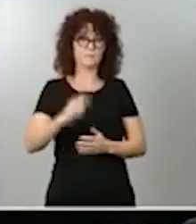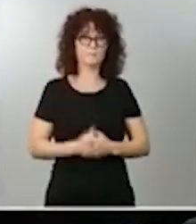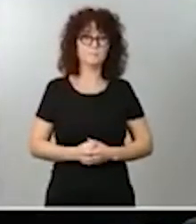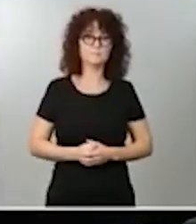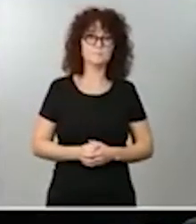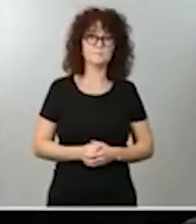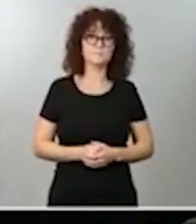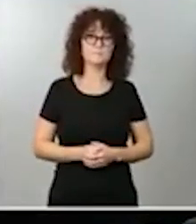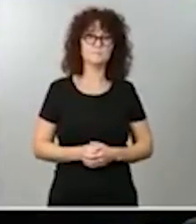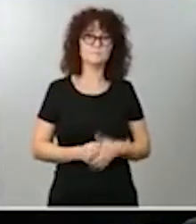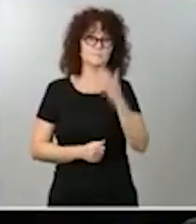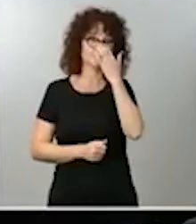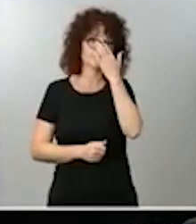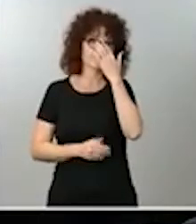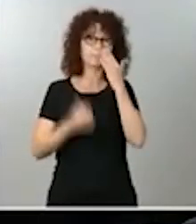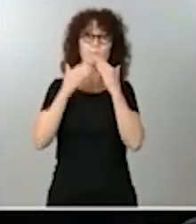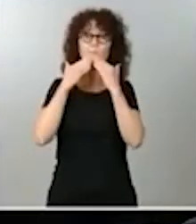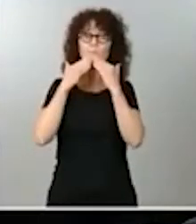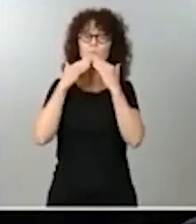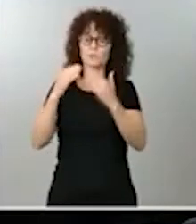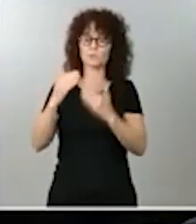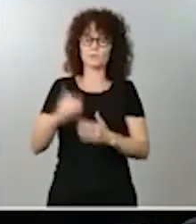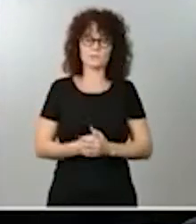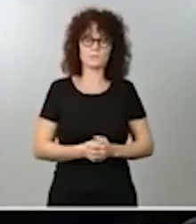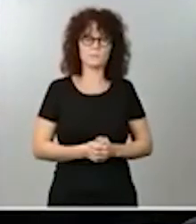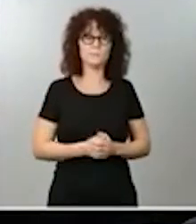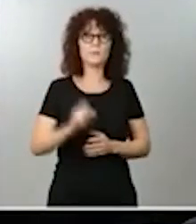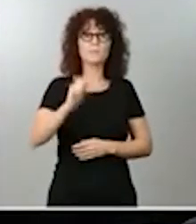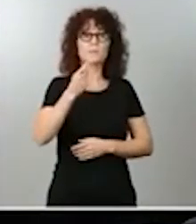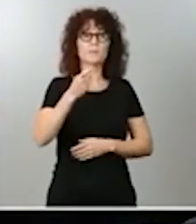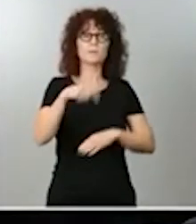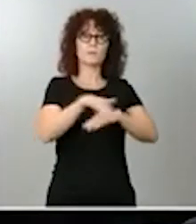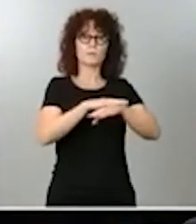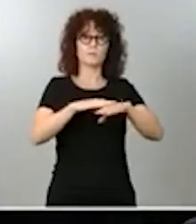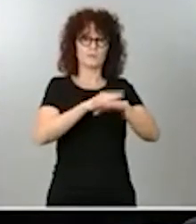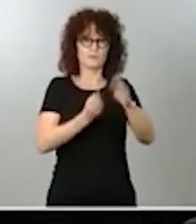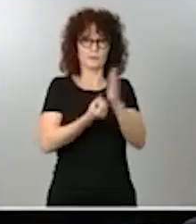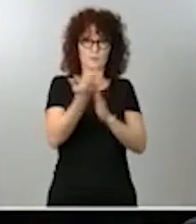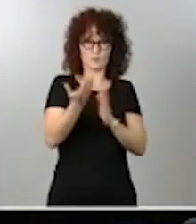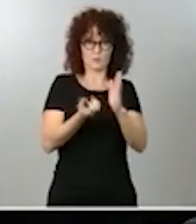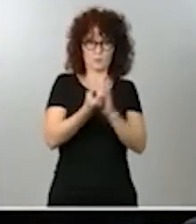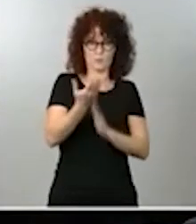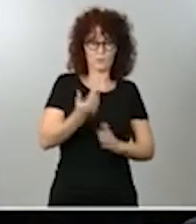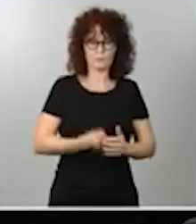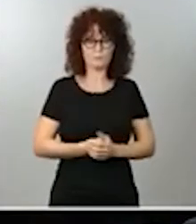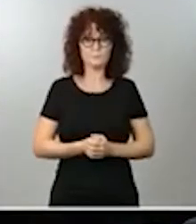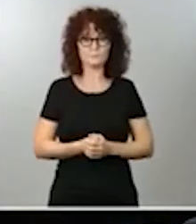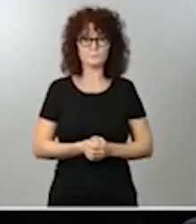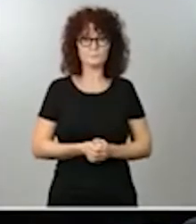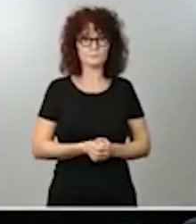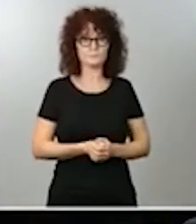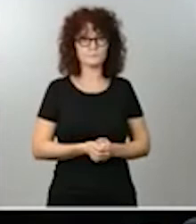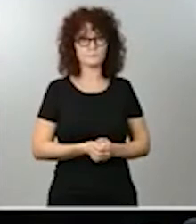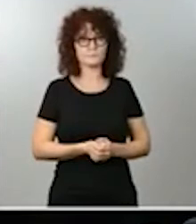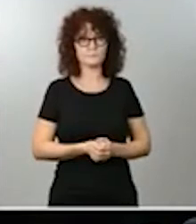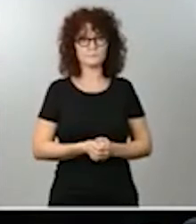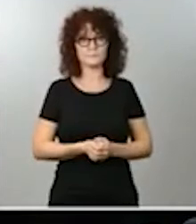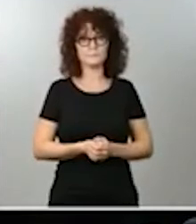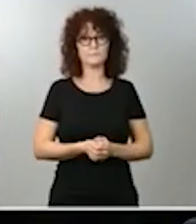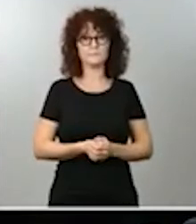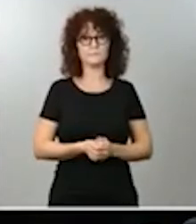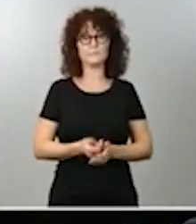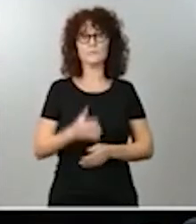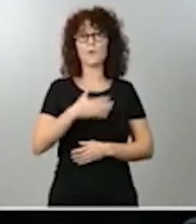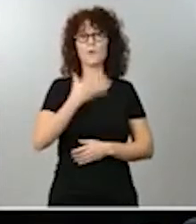Sí, muchas gracias. En primer lugar a la ministra portavoz. No sé si nos podría comentar por qué el viernes en la